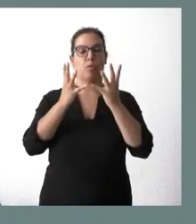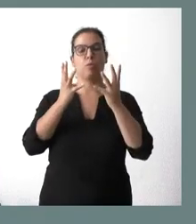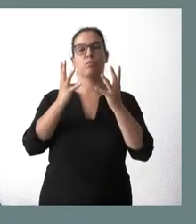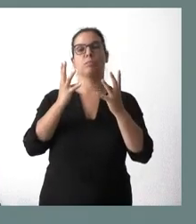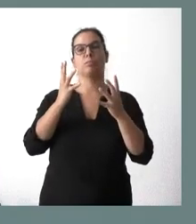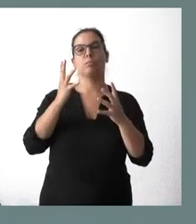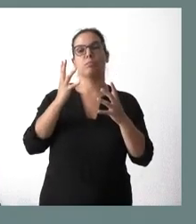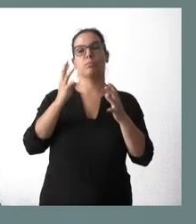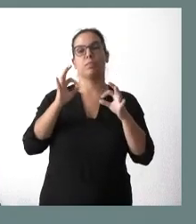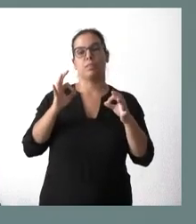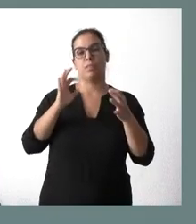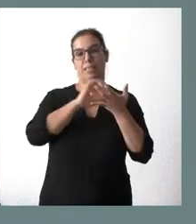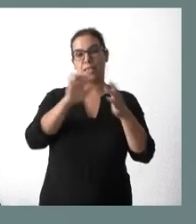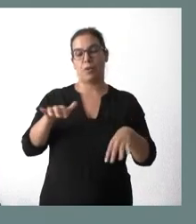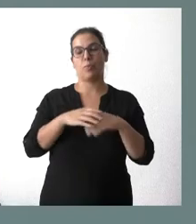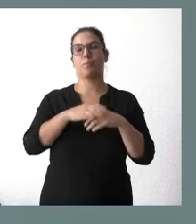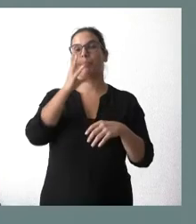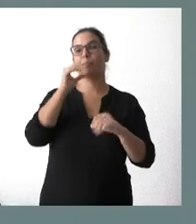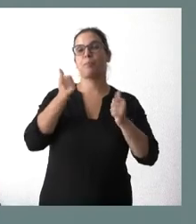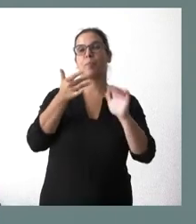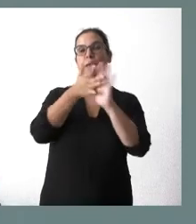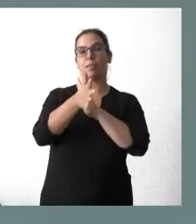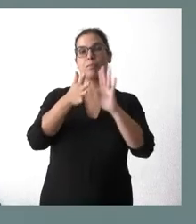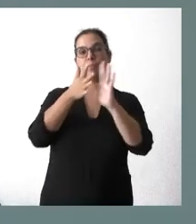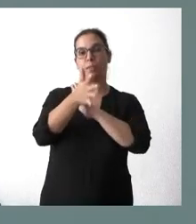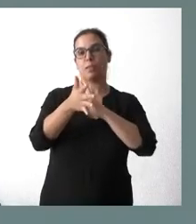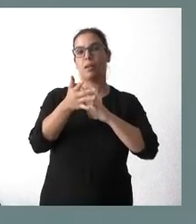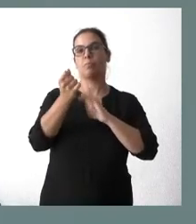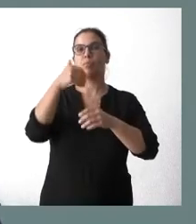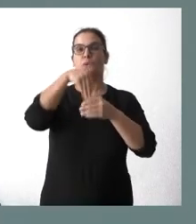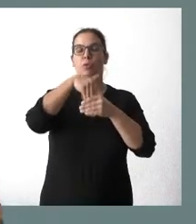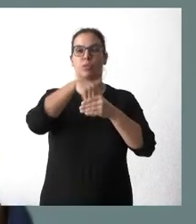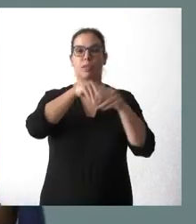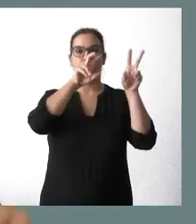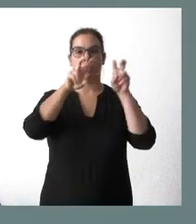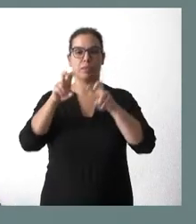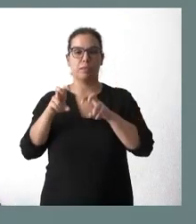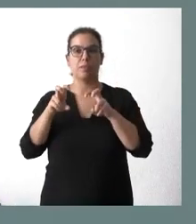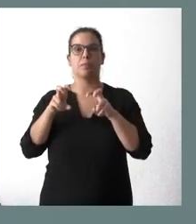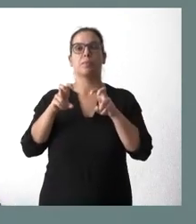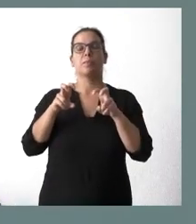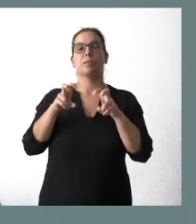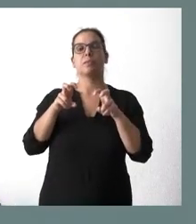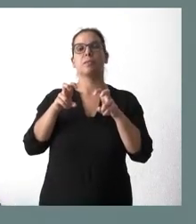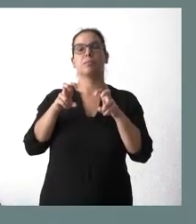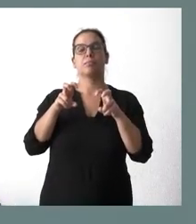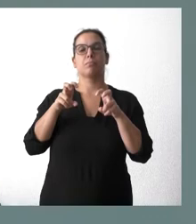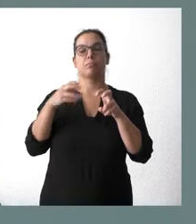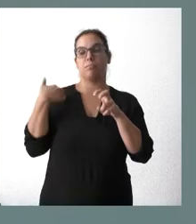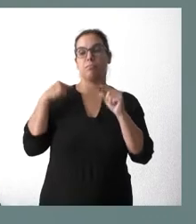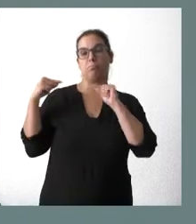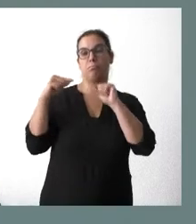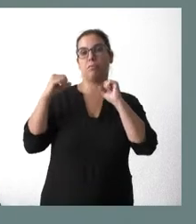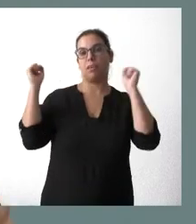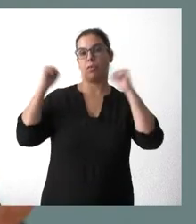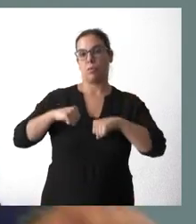Castilla y León paso a relatar siquiera someramente el contenido de los asuntos que han sido objeto de acuerdo en